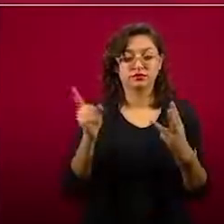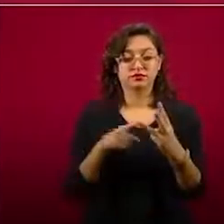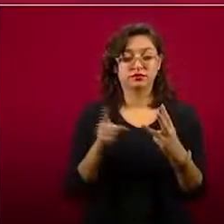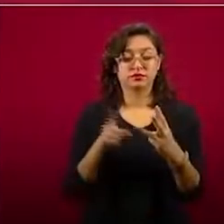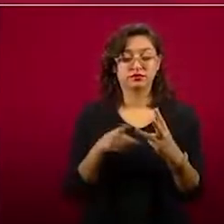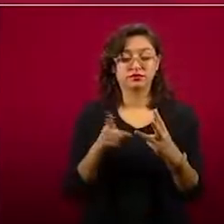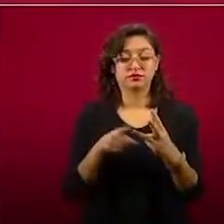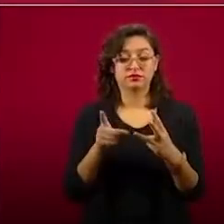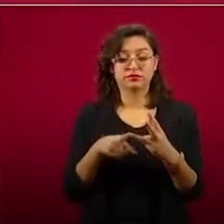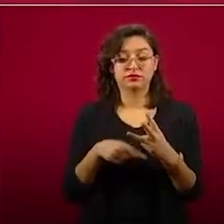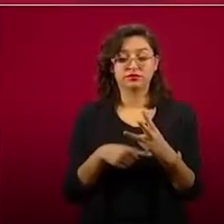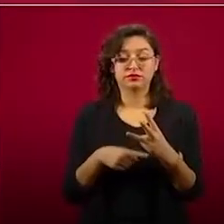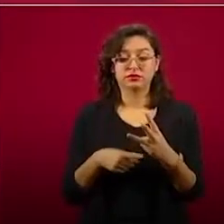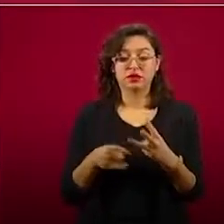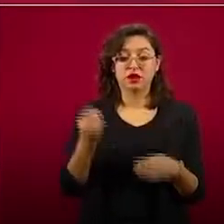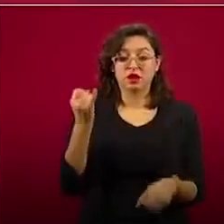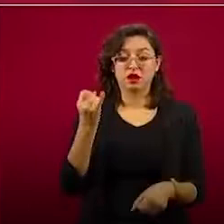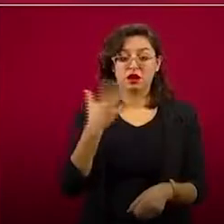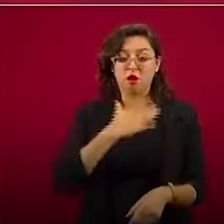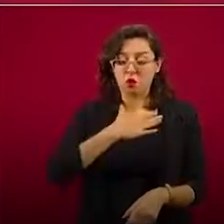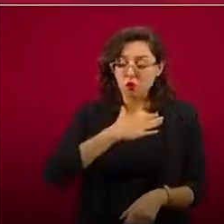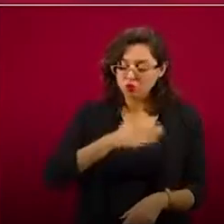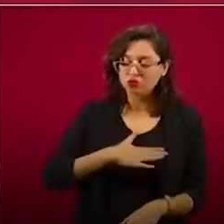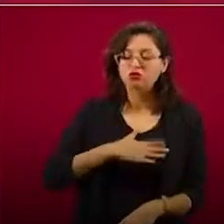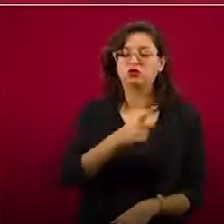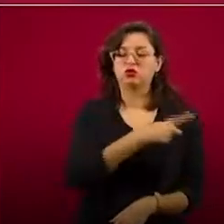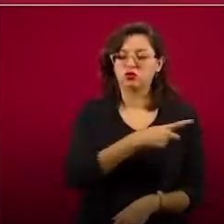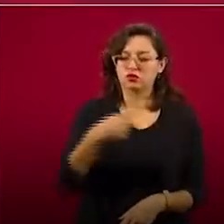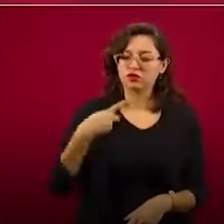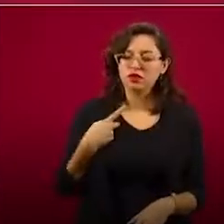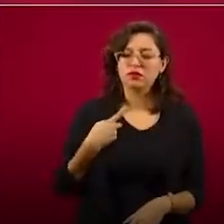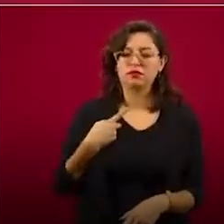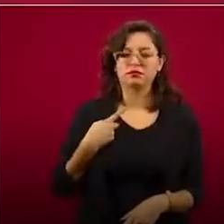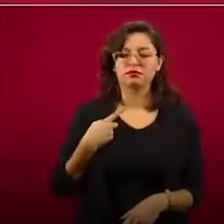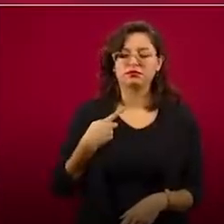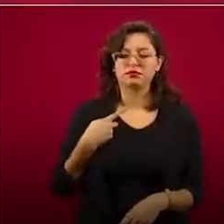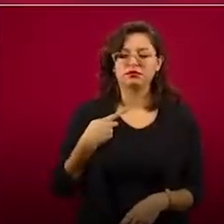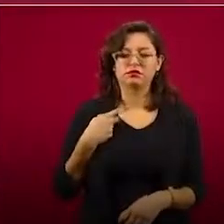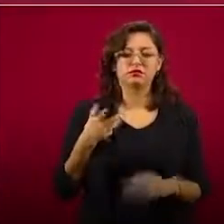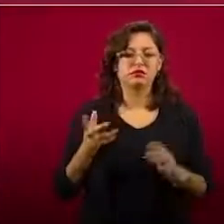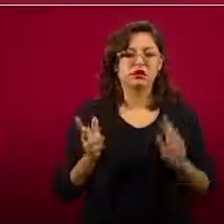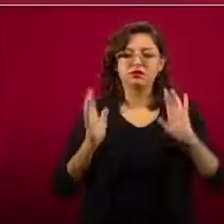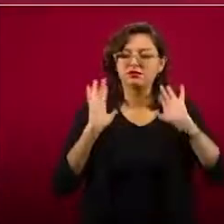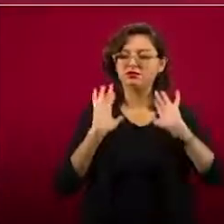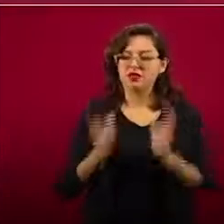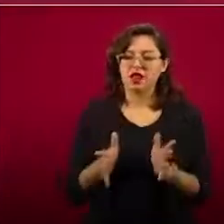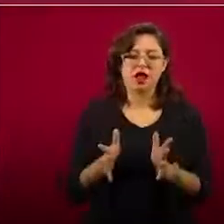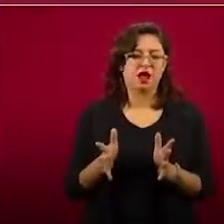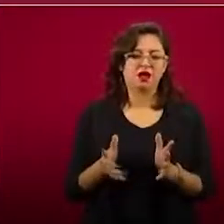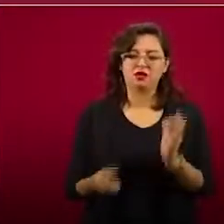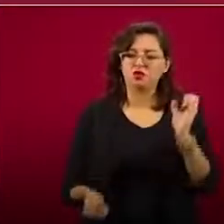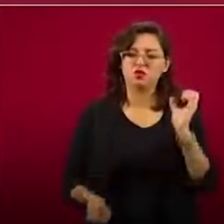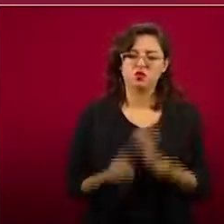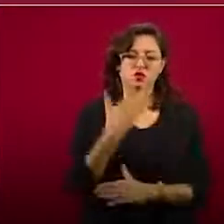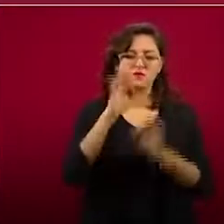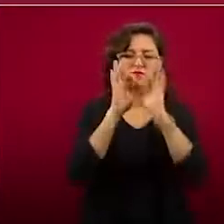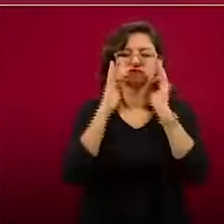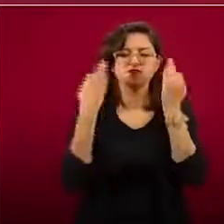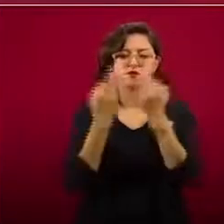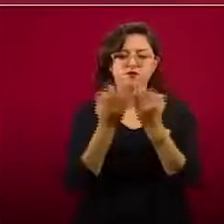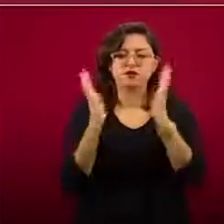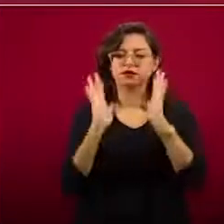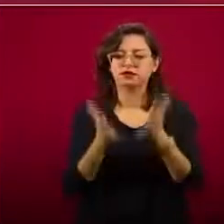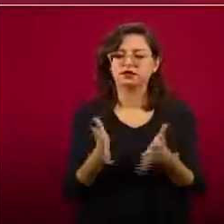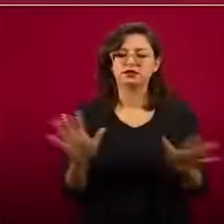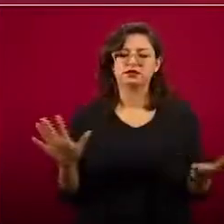injusticias, que esto ya cambió, ya